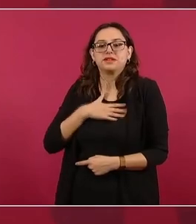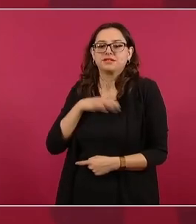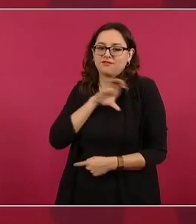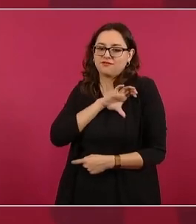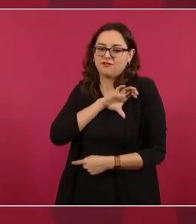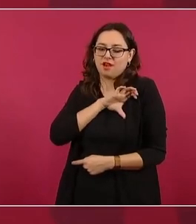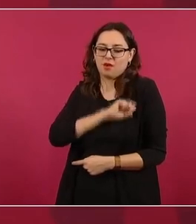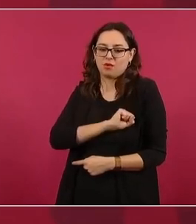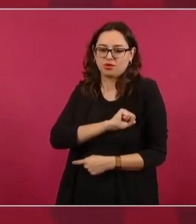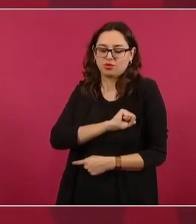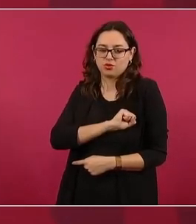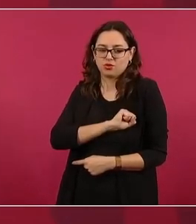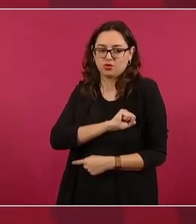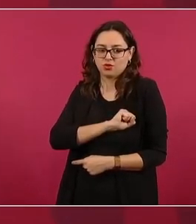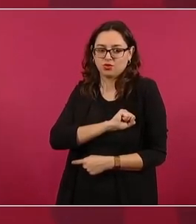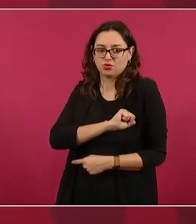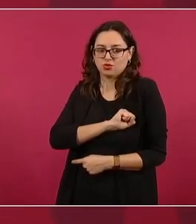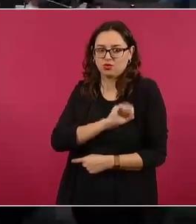y le atinó